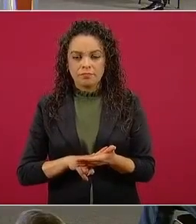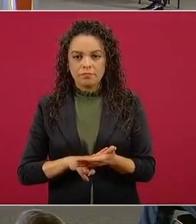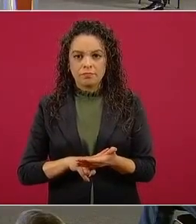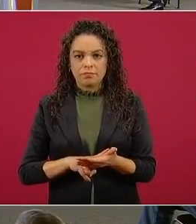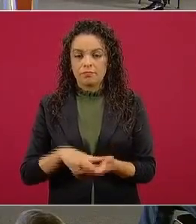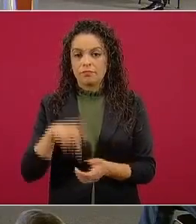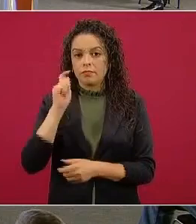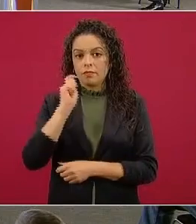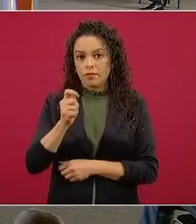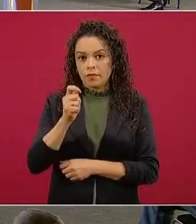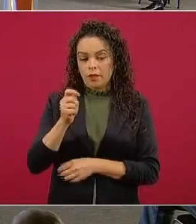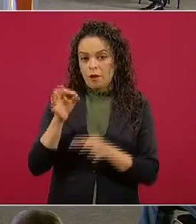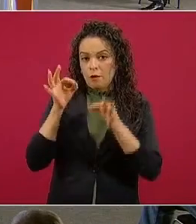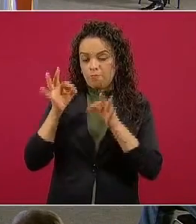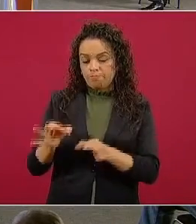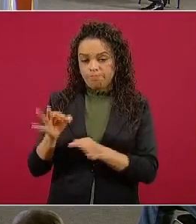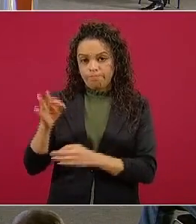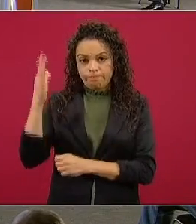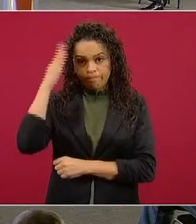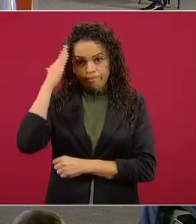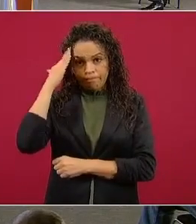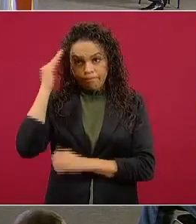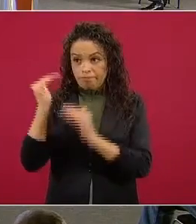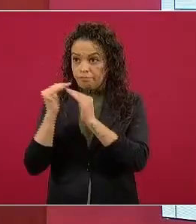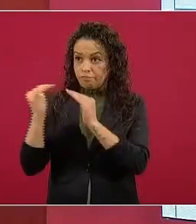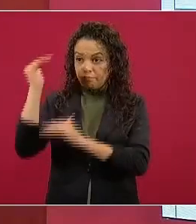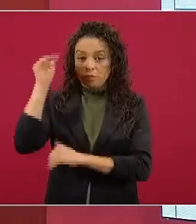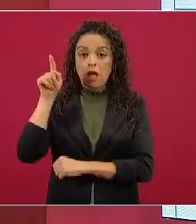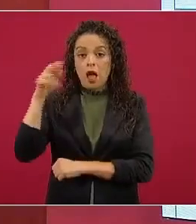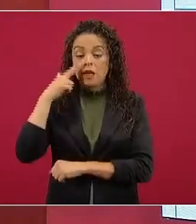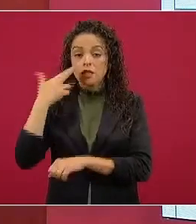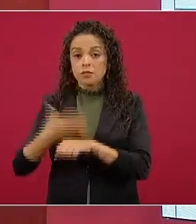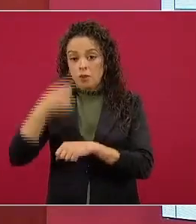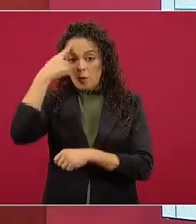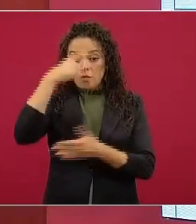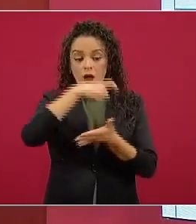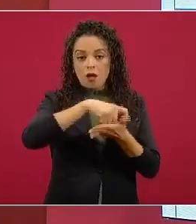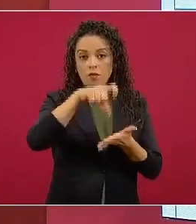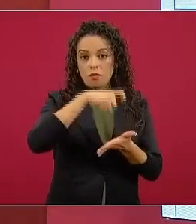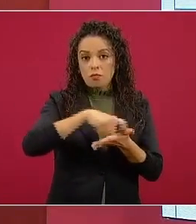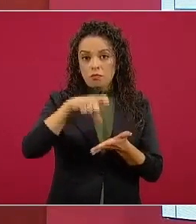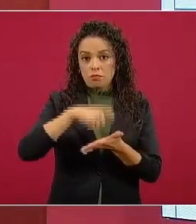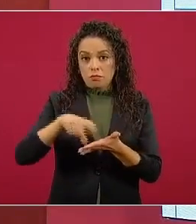compra de bienes. Esto se cumplió.